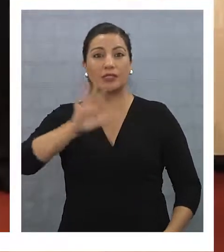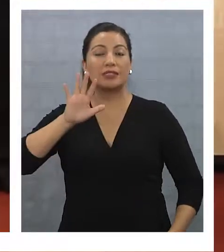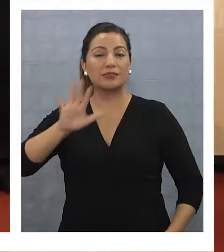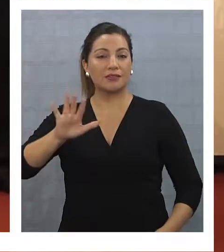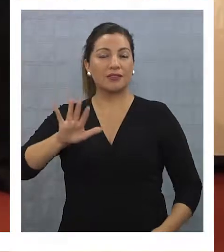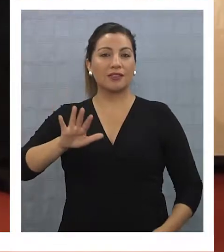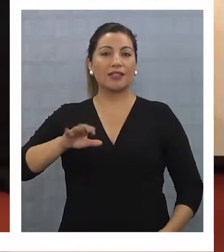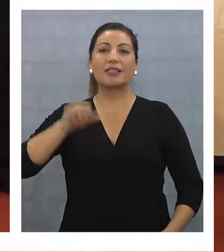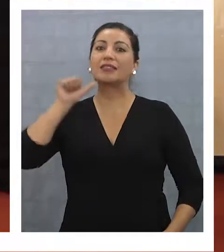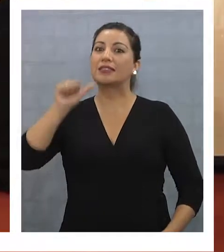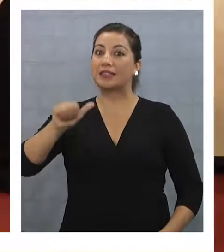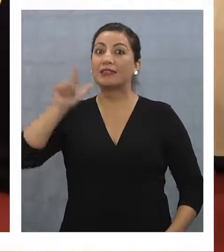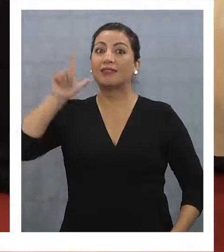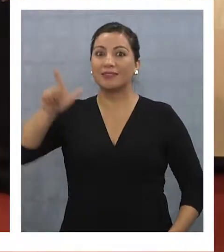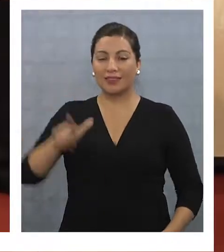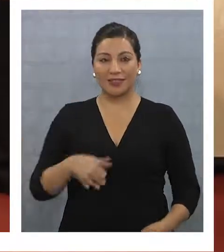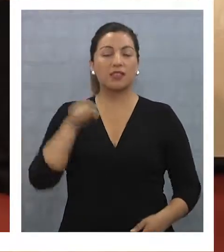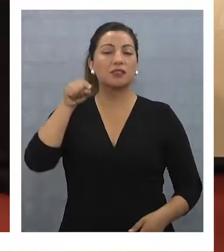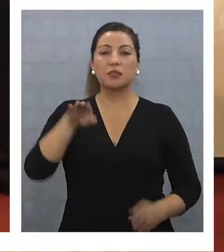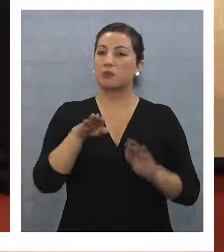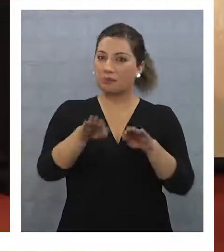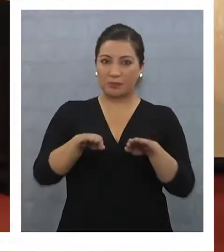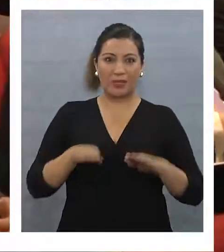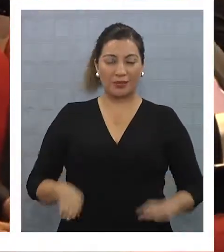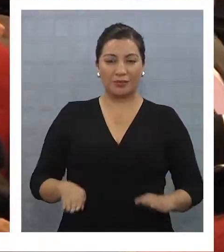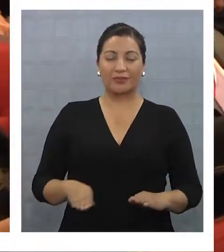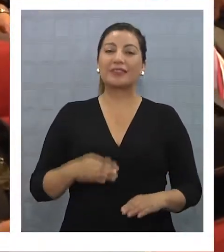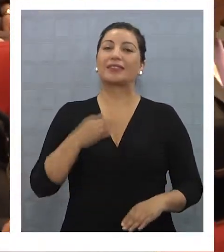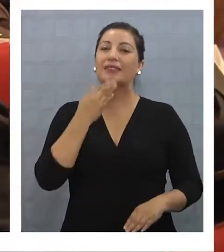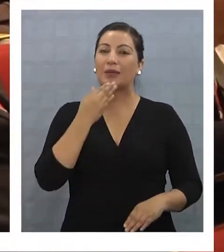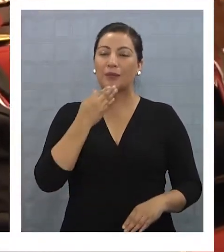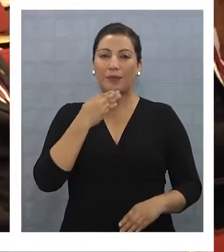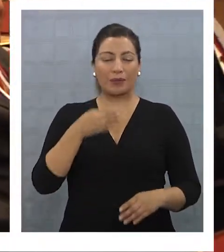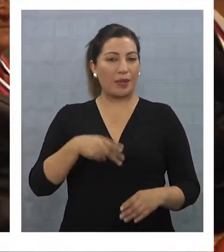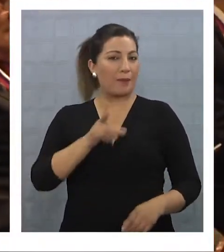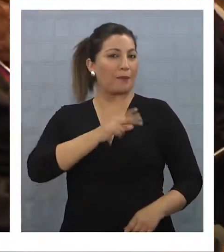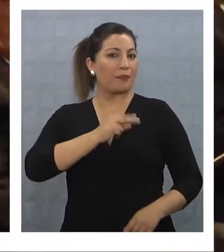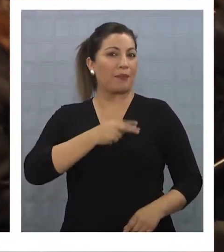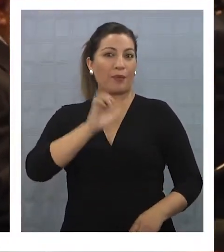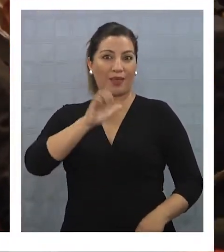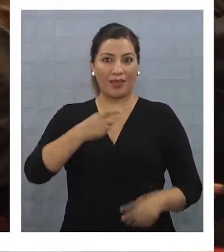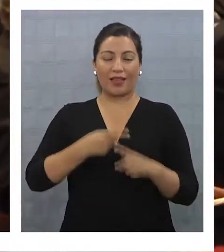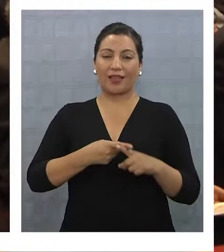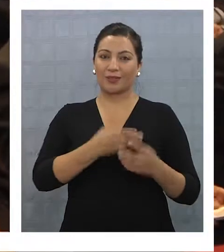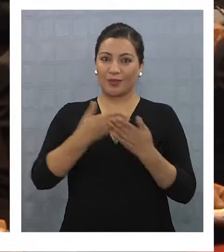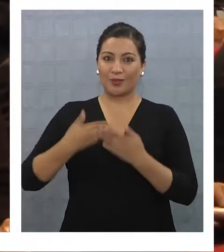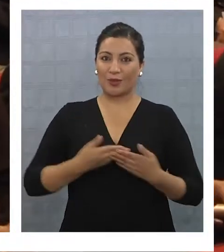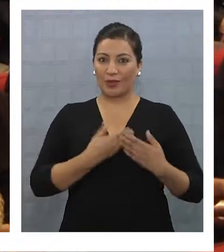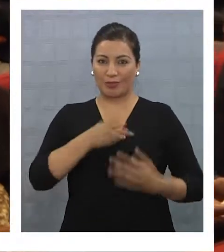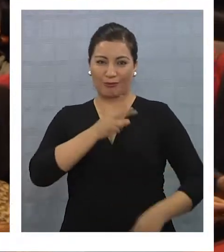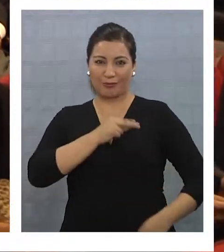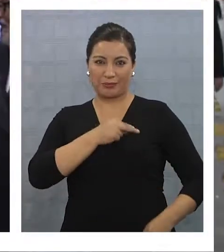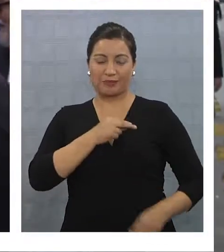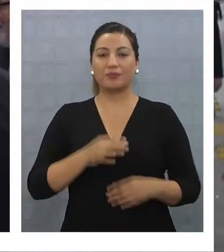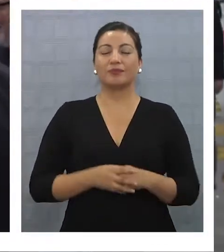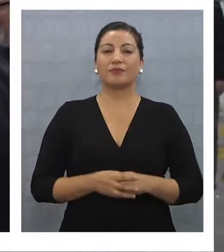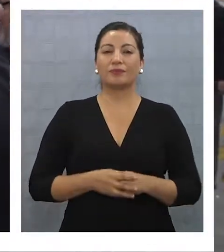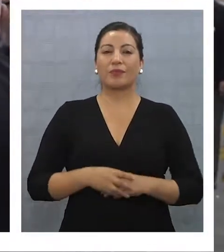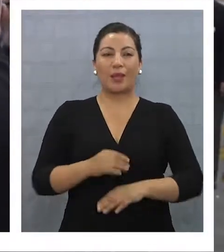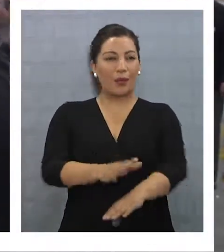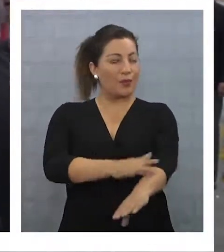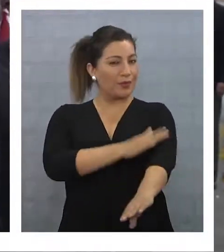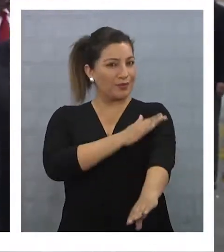1967, así como también distinciones a exalumnos destacados. Es